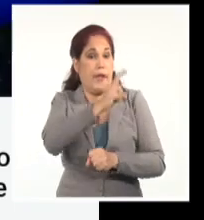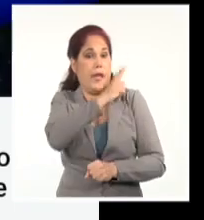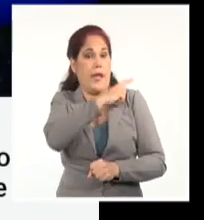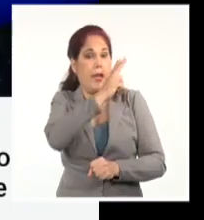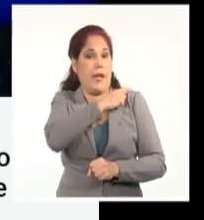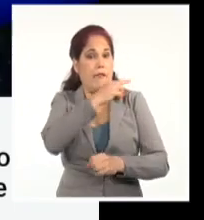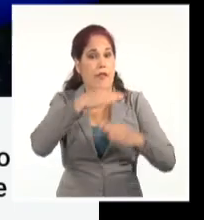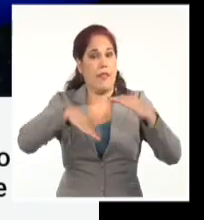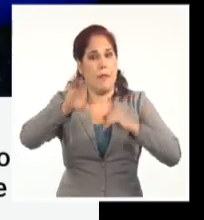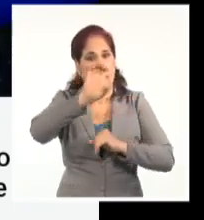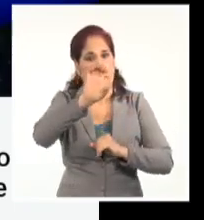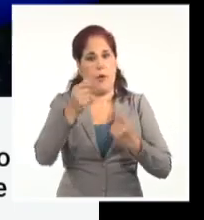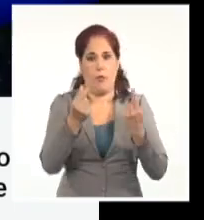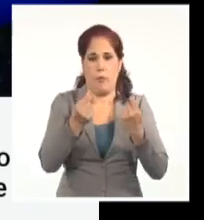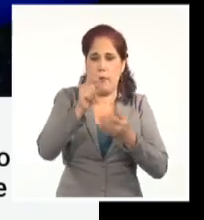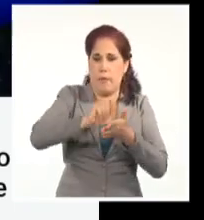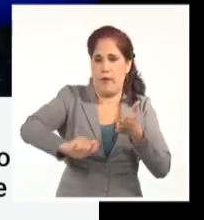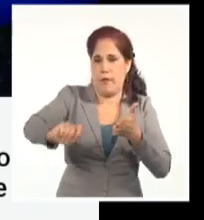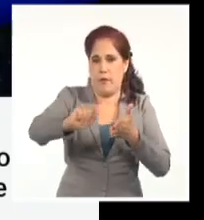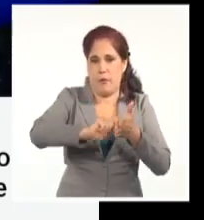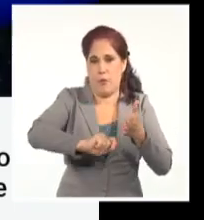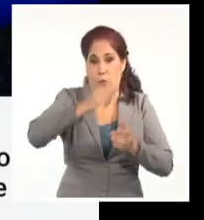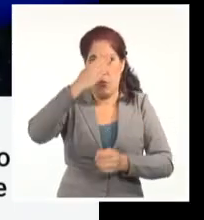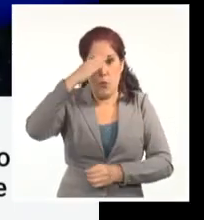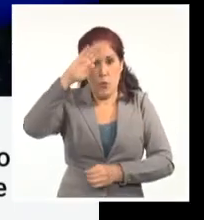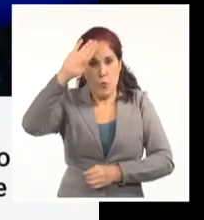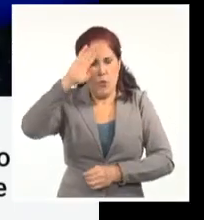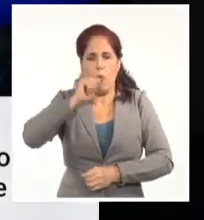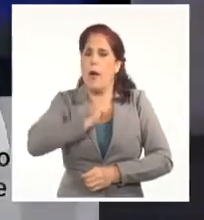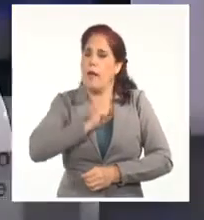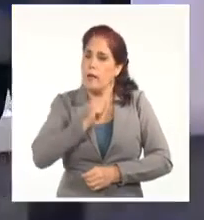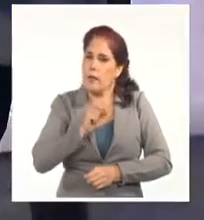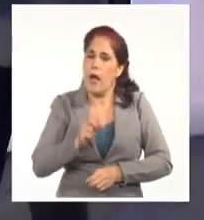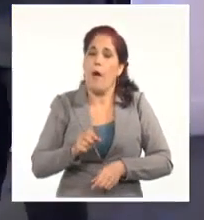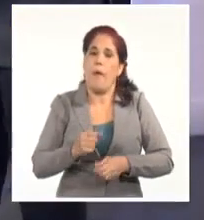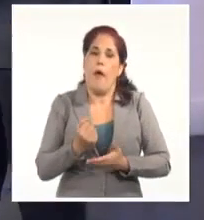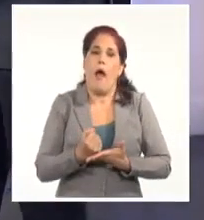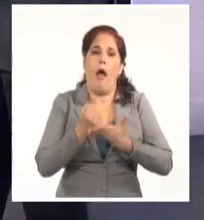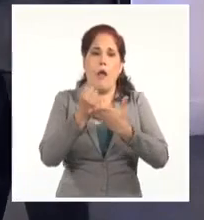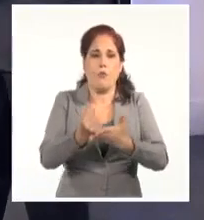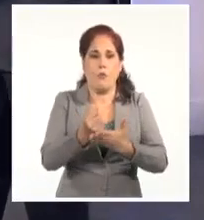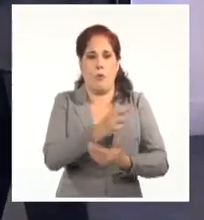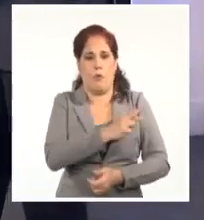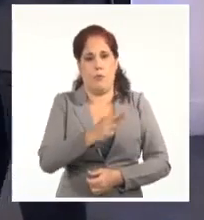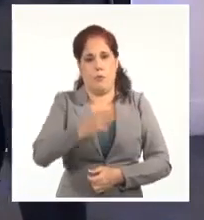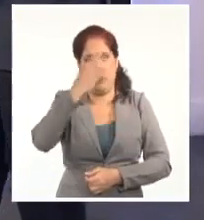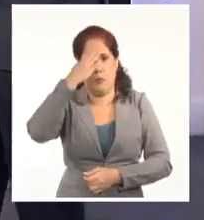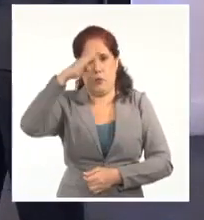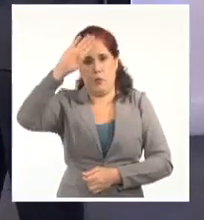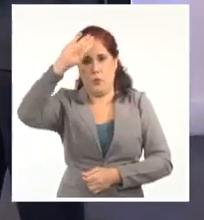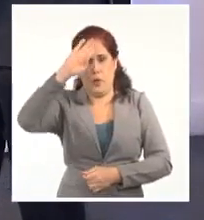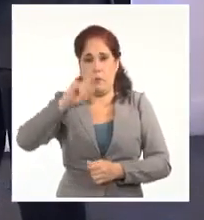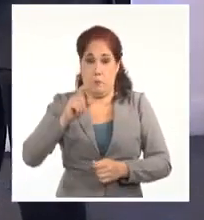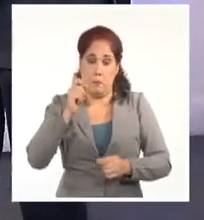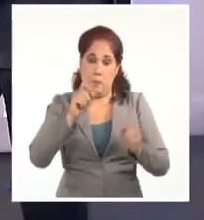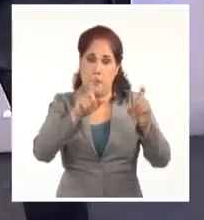Ministerio de Economía y Planificación en un acto de respaldo a la revolución cubana. Esta es la imagen.